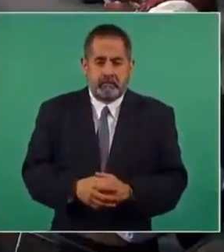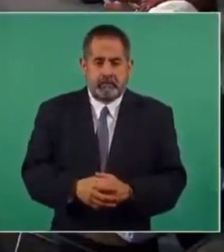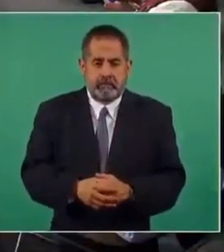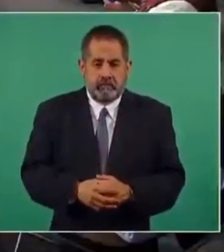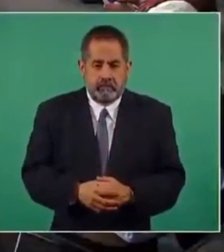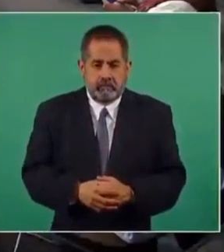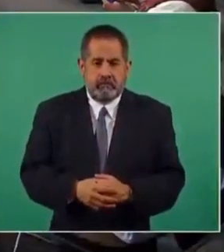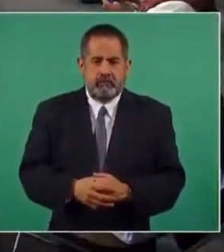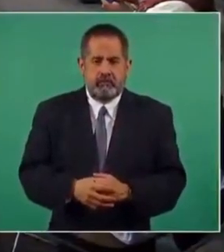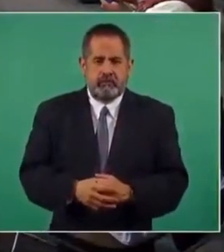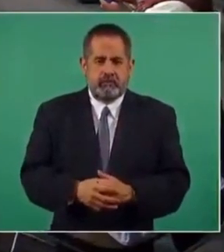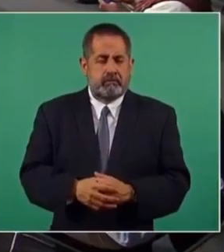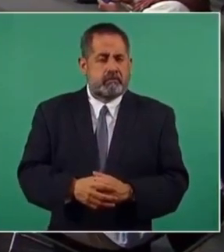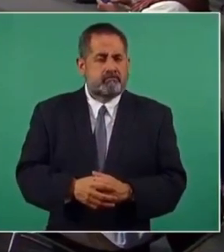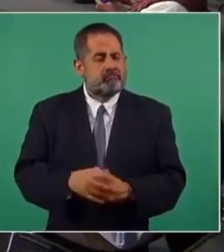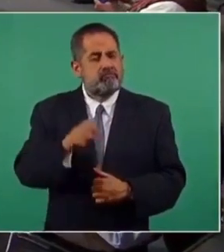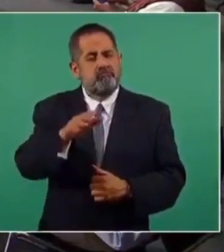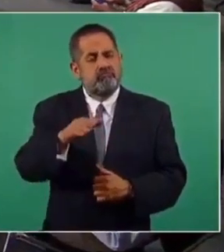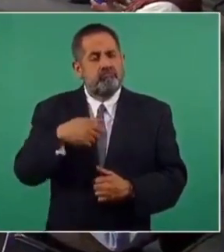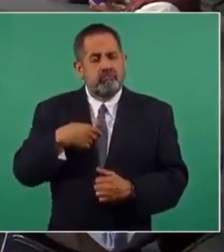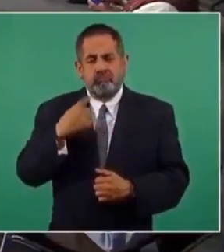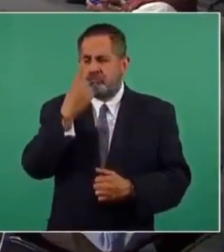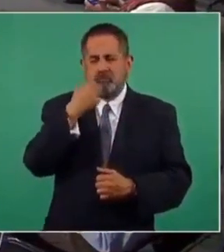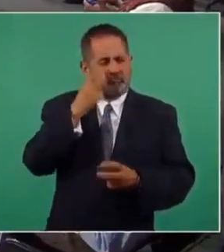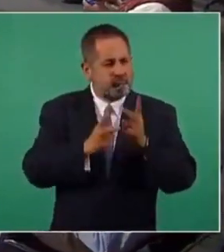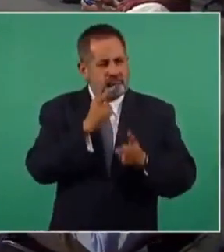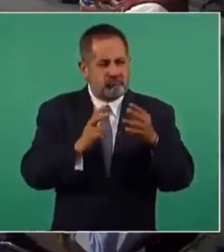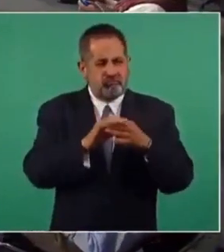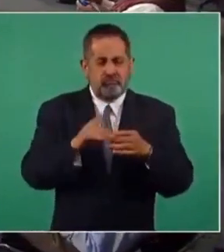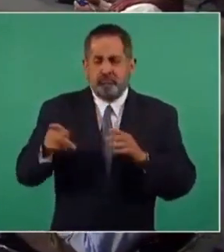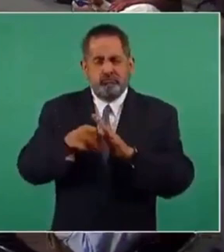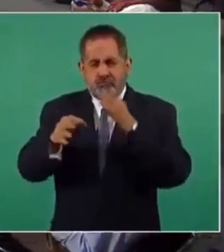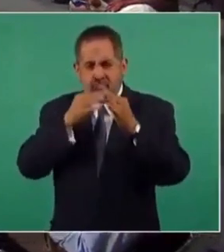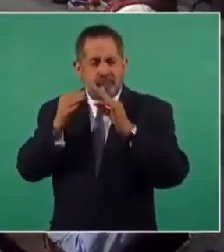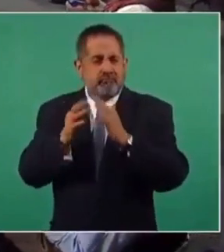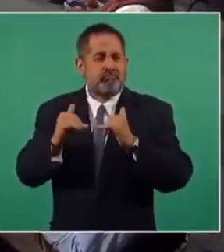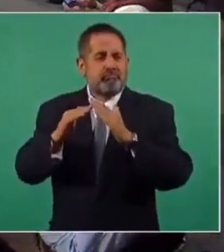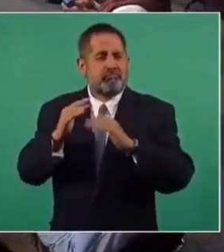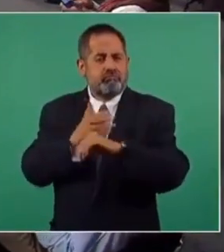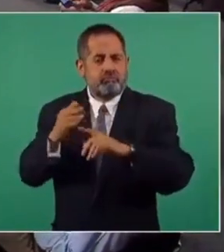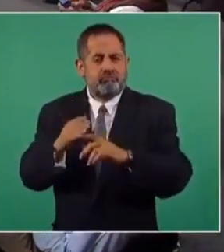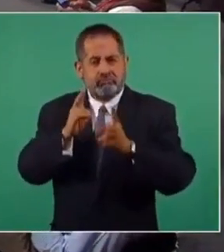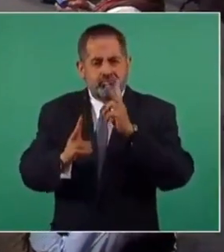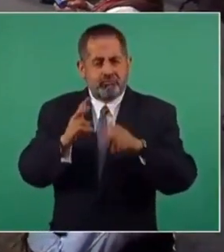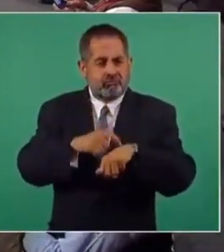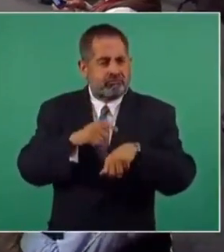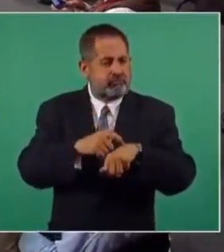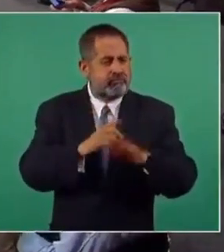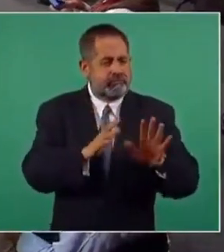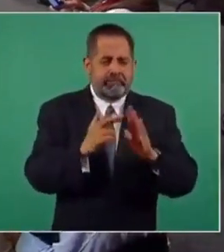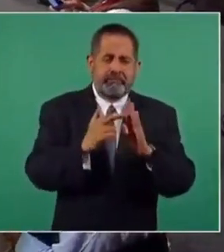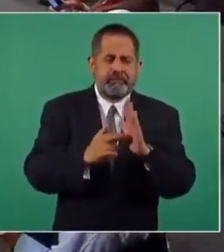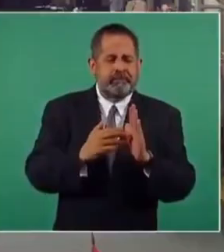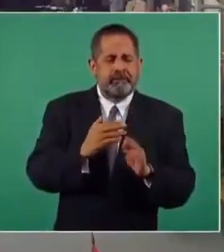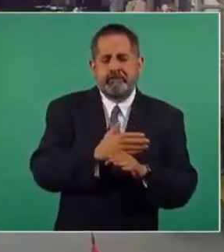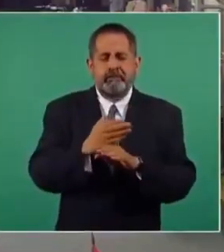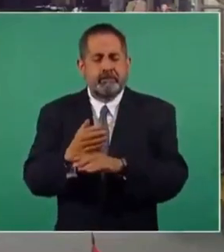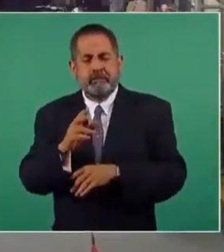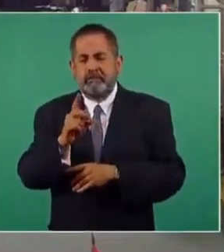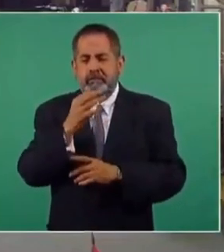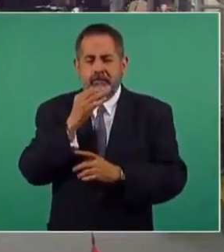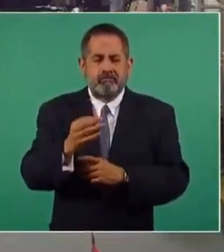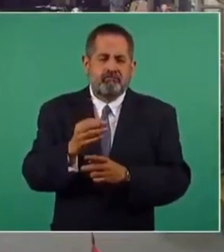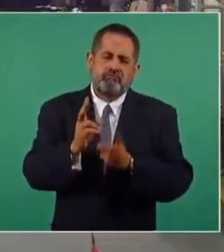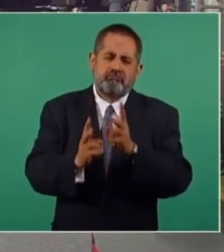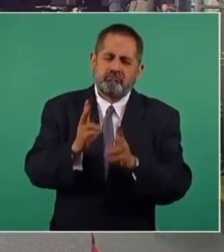fueron de la bilateral, 40 minutos, una hora es la bilateral, pero tuvieron, según dijo los reportes de la Carta Blanca que usted tuvo, una tiempo, se salieron del protocolo 30 minutos y como 40 minutos